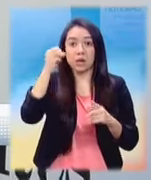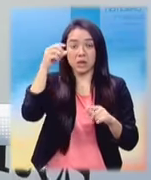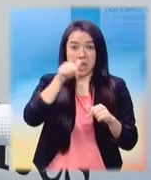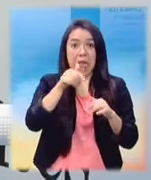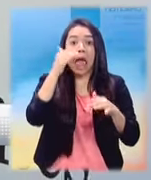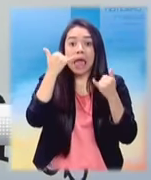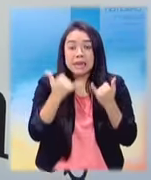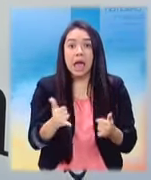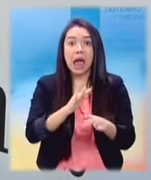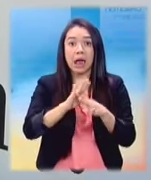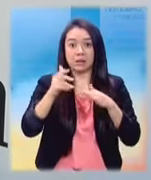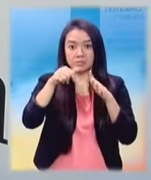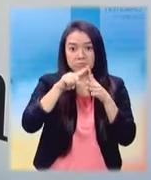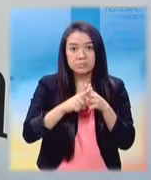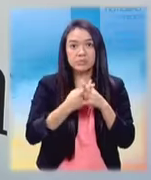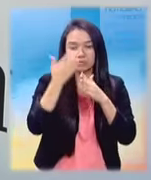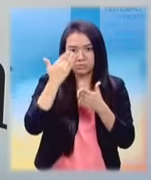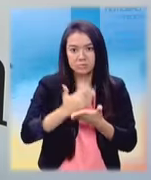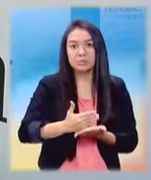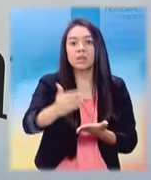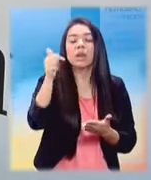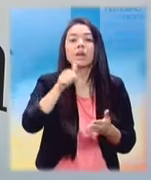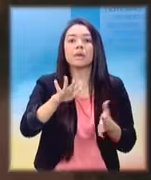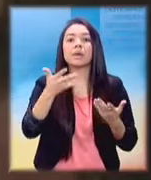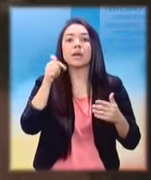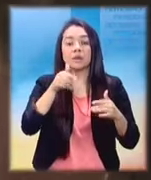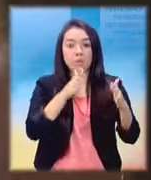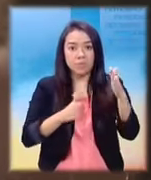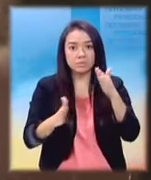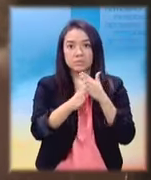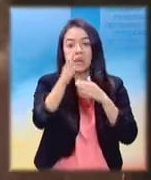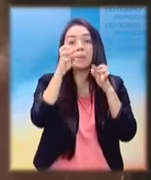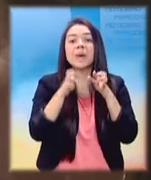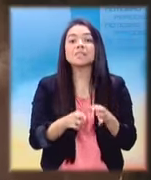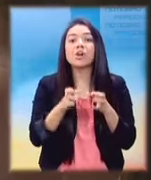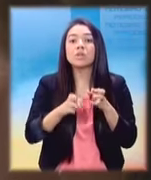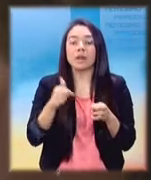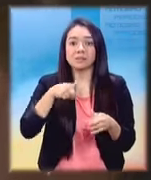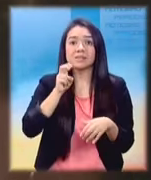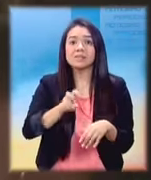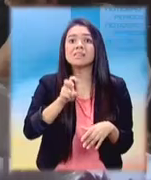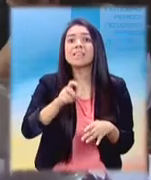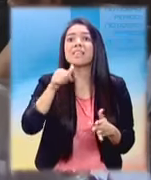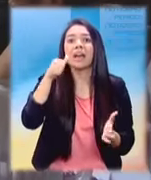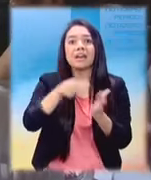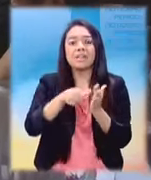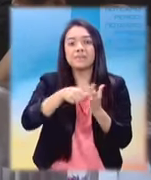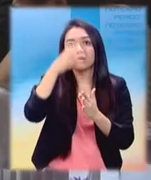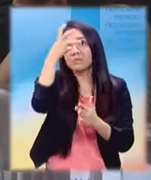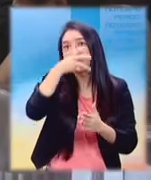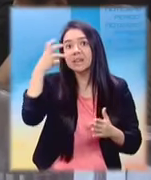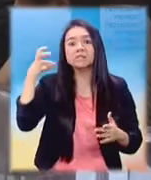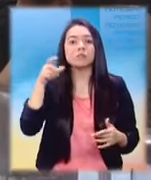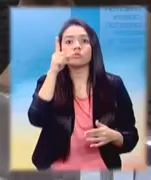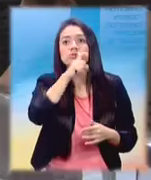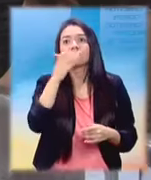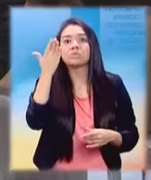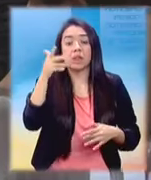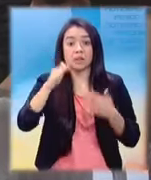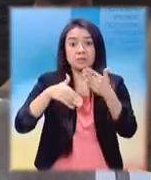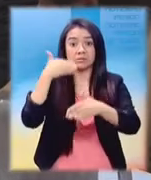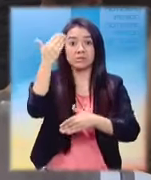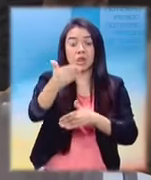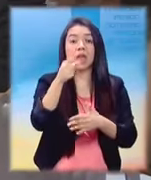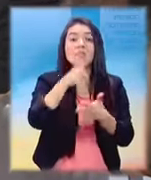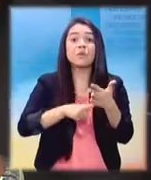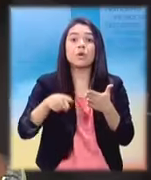final es la opinión de las organizaciones en defensa de los migrantes, que pese a ser optimistas, dijeron que la regulación de los migrantes debe ser previo al año electoral.